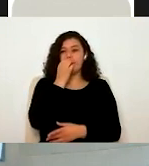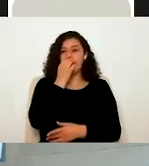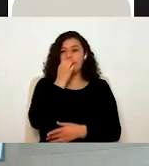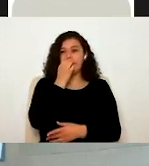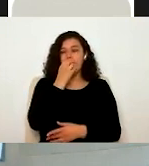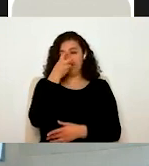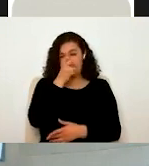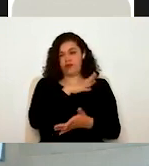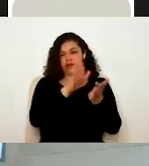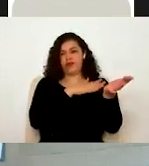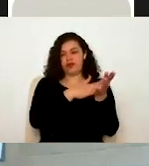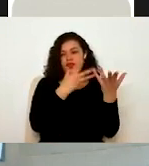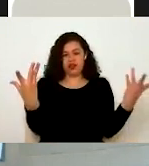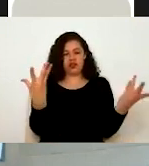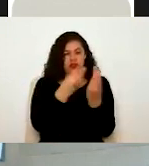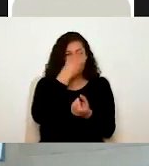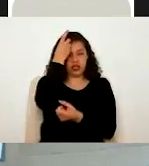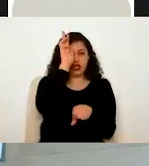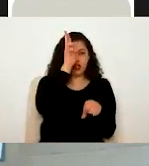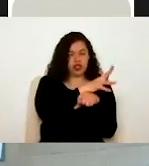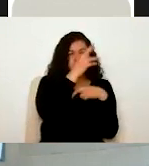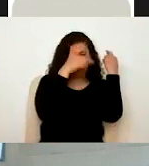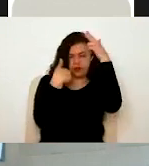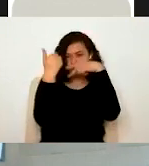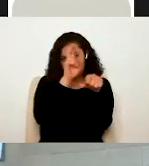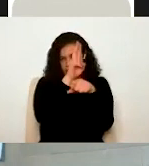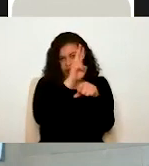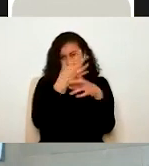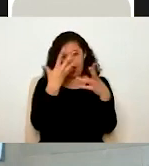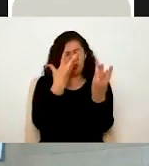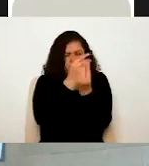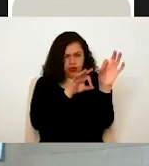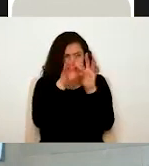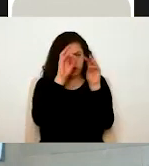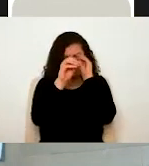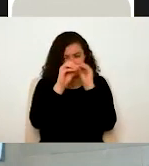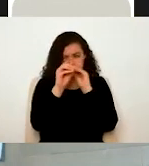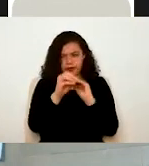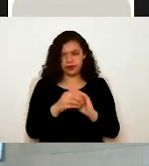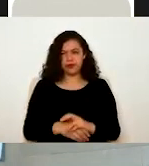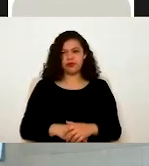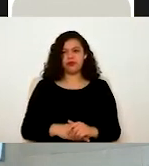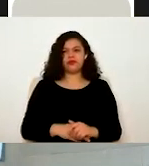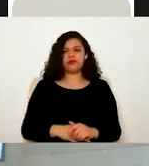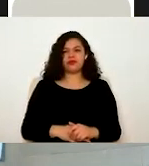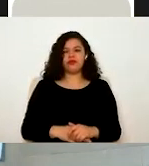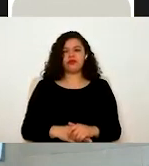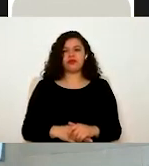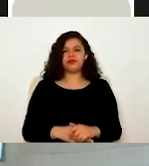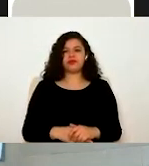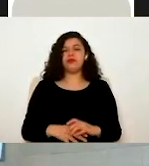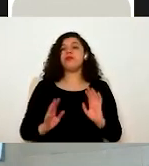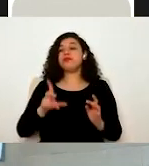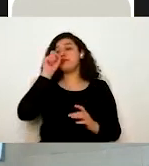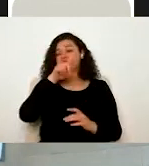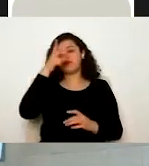elaboramos junto con la dirección de análisis y supervisión. Y la dirección jurídica, a